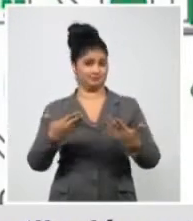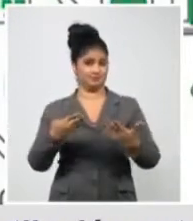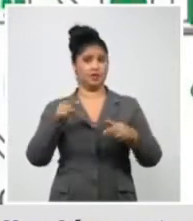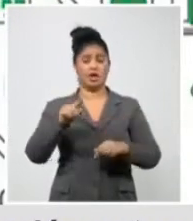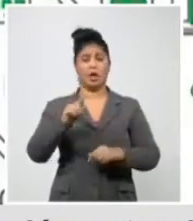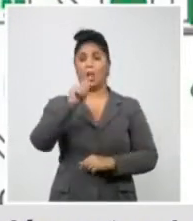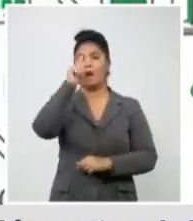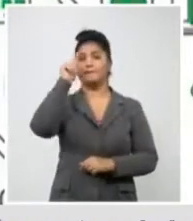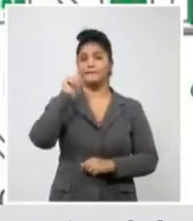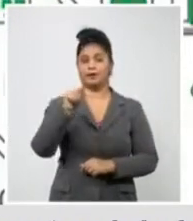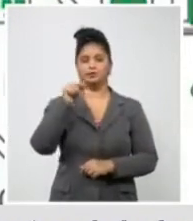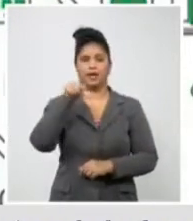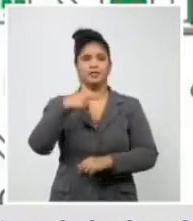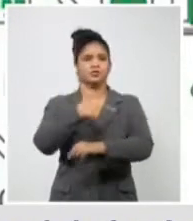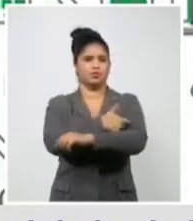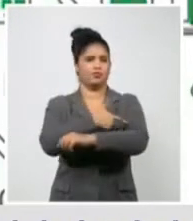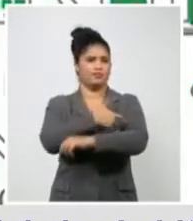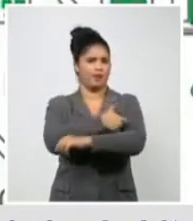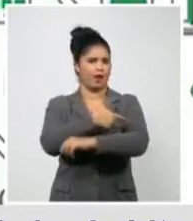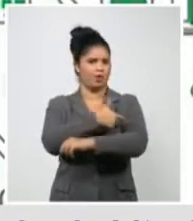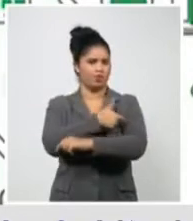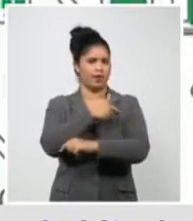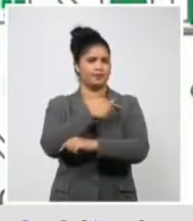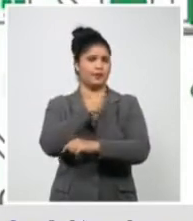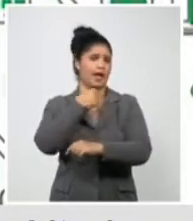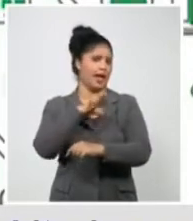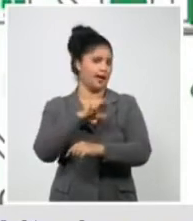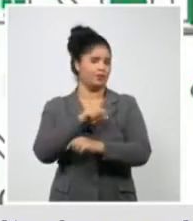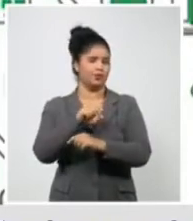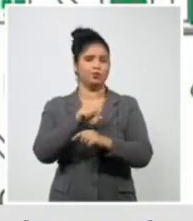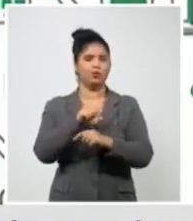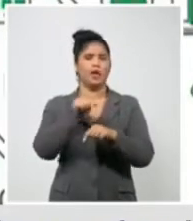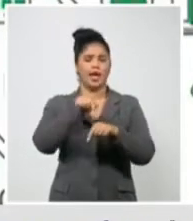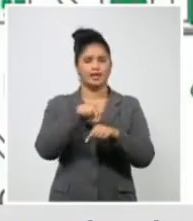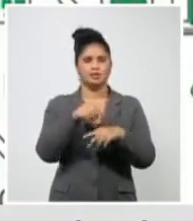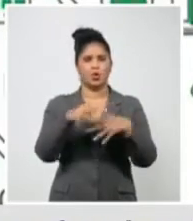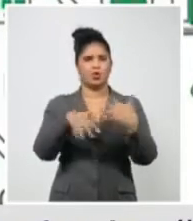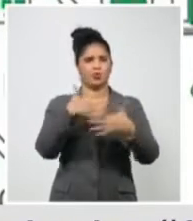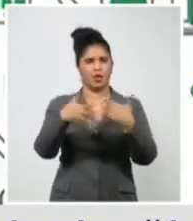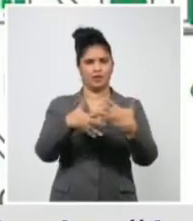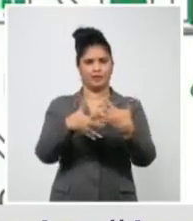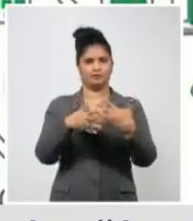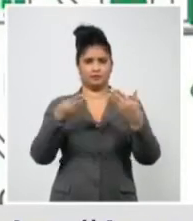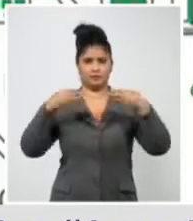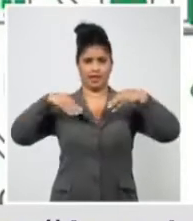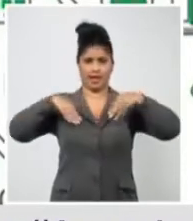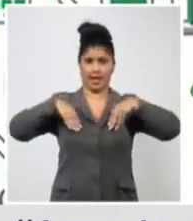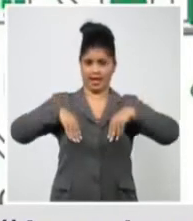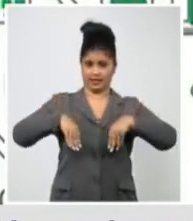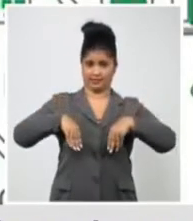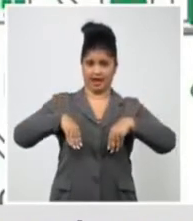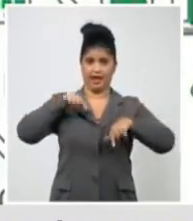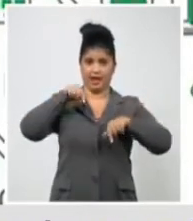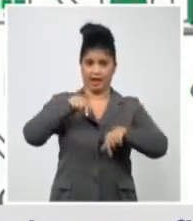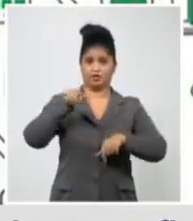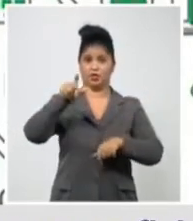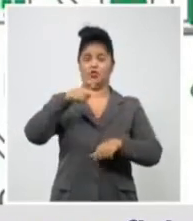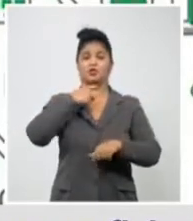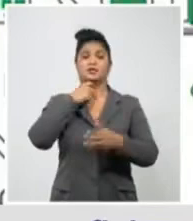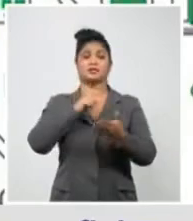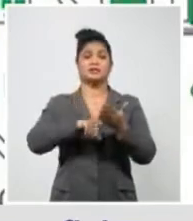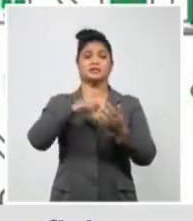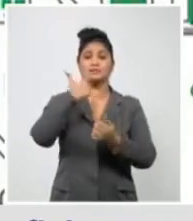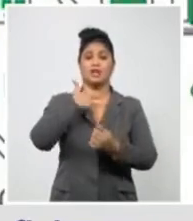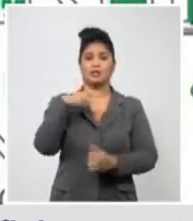negativamente si comienza a circular y se establece porque una variante puede estar circulando y no ser la que